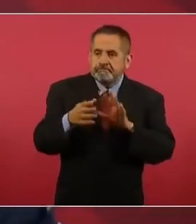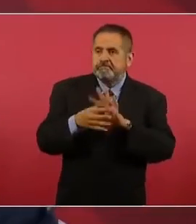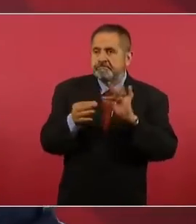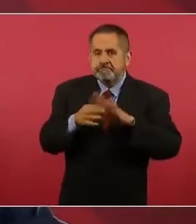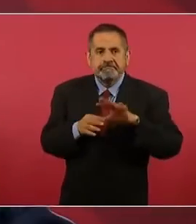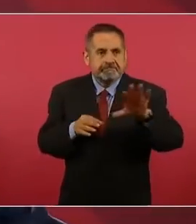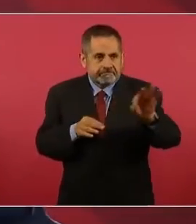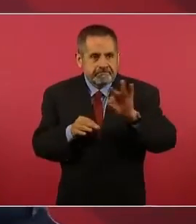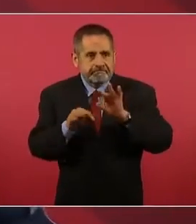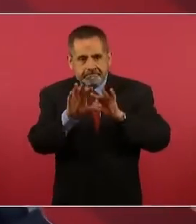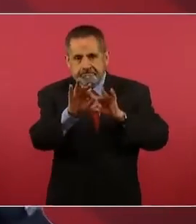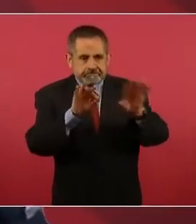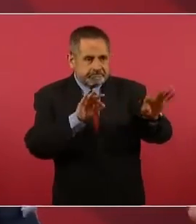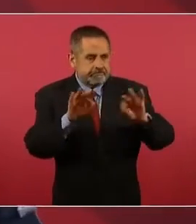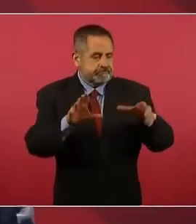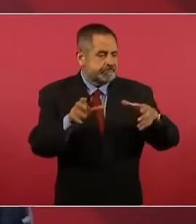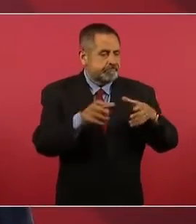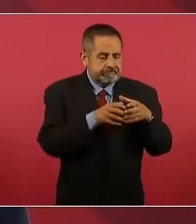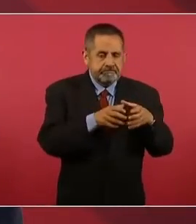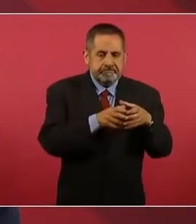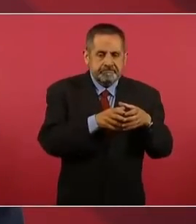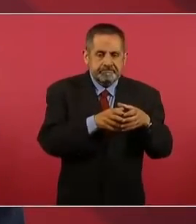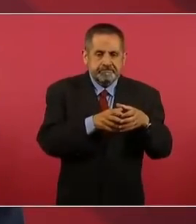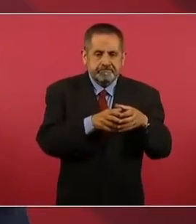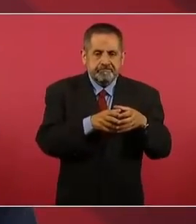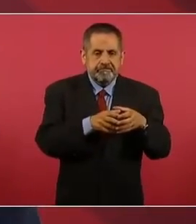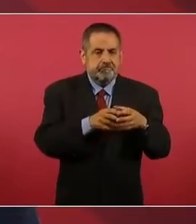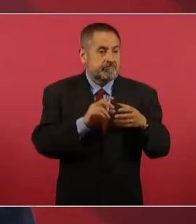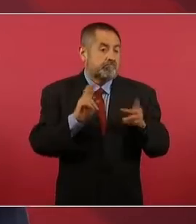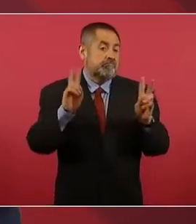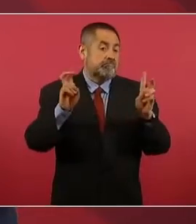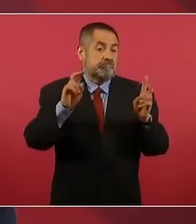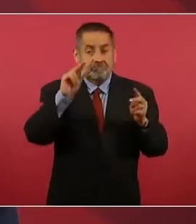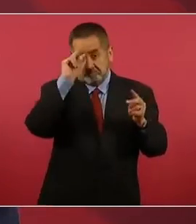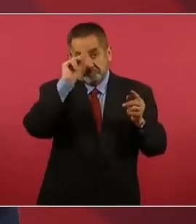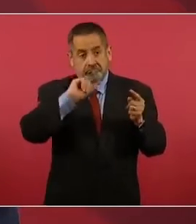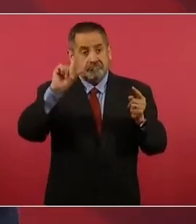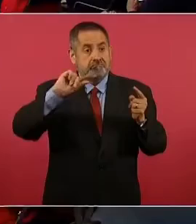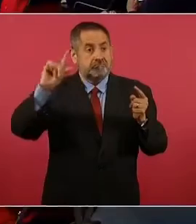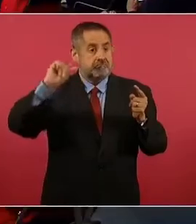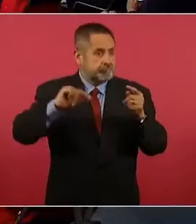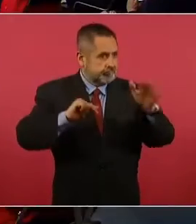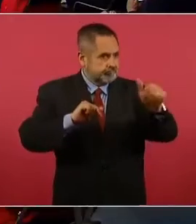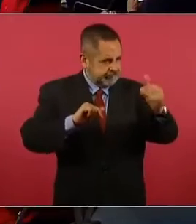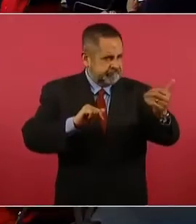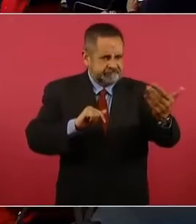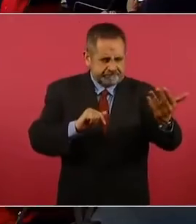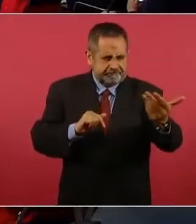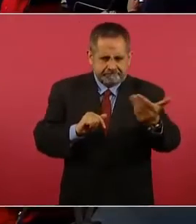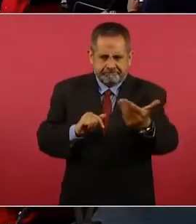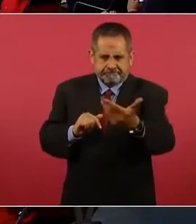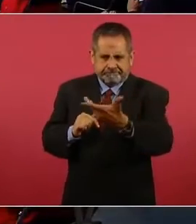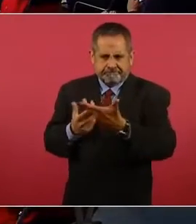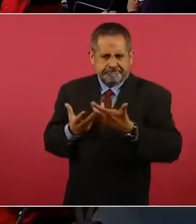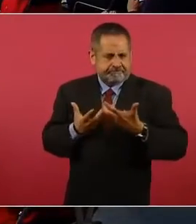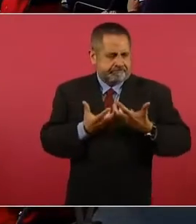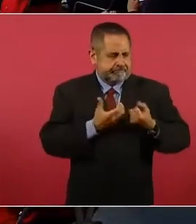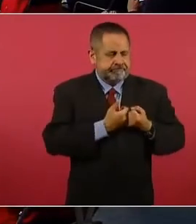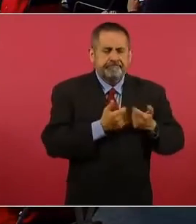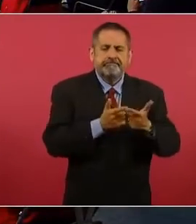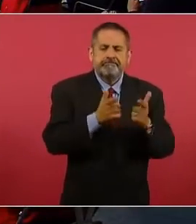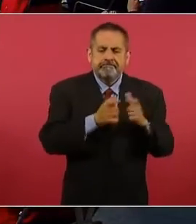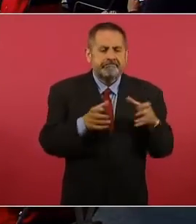a intelectuales y